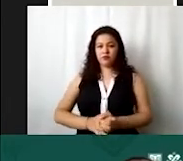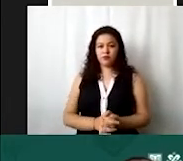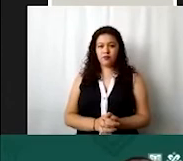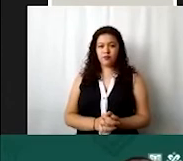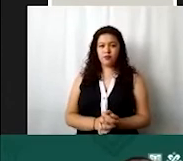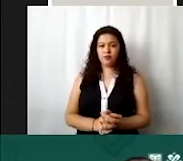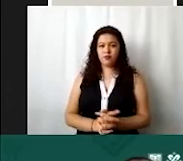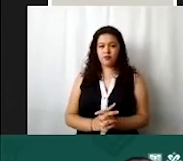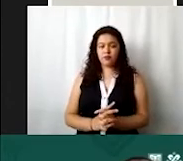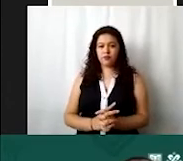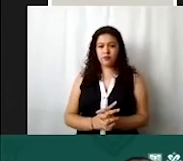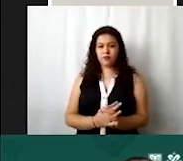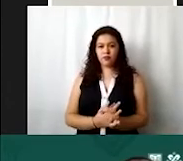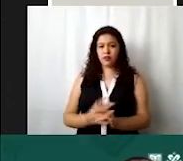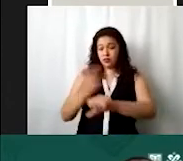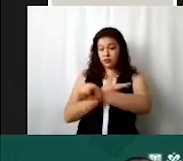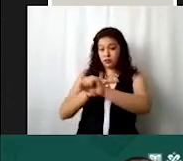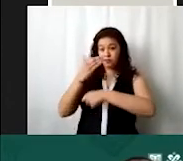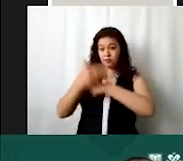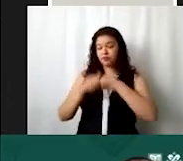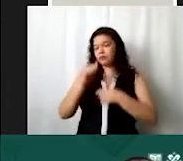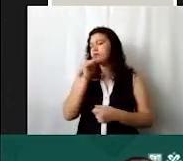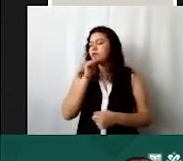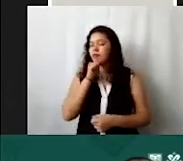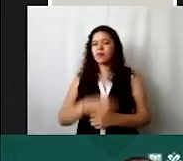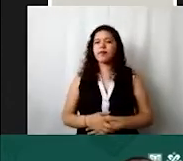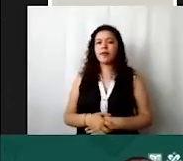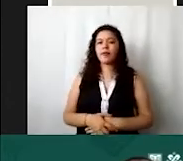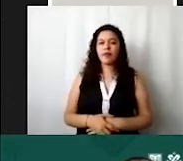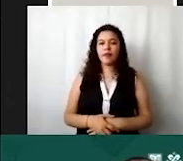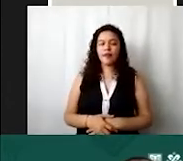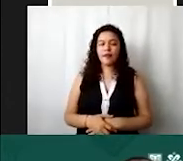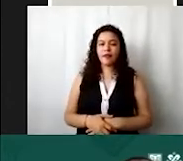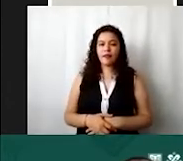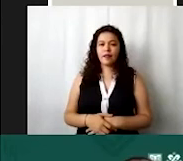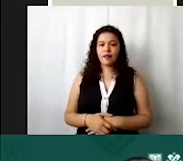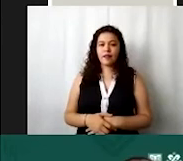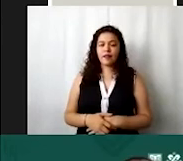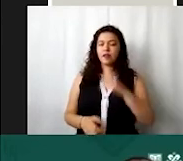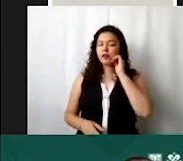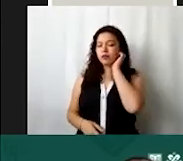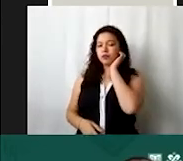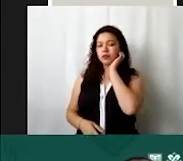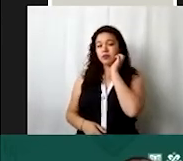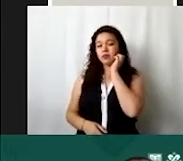ahí no concluye el trámite lo que ustedes van a hacer después de que ya